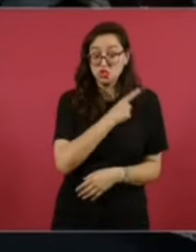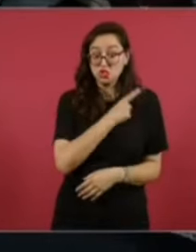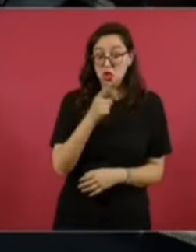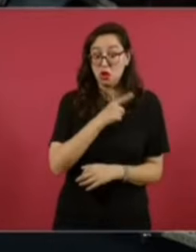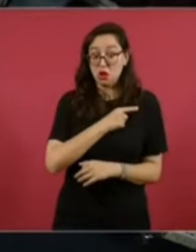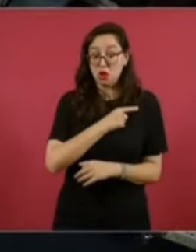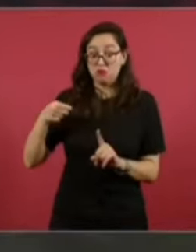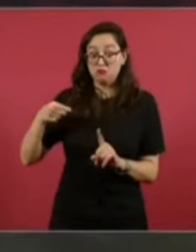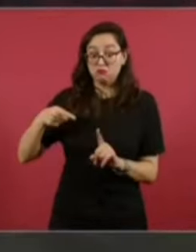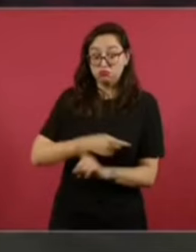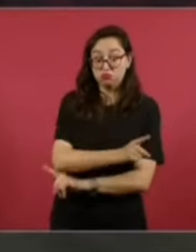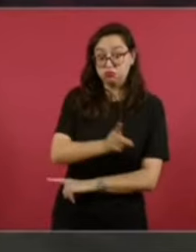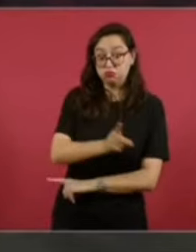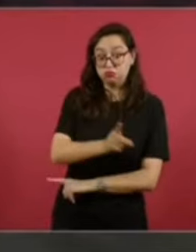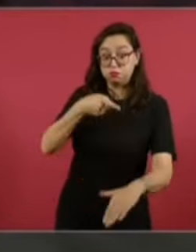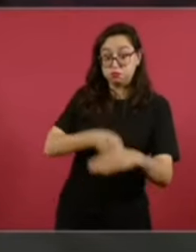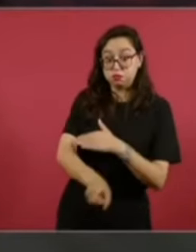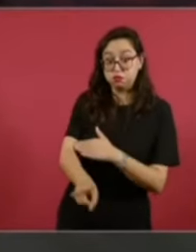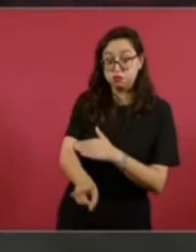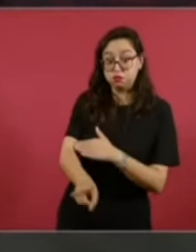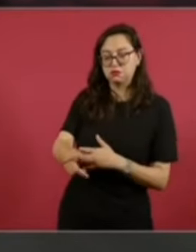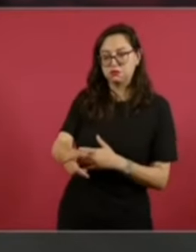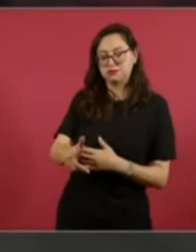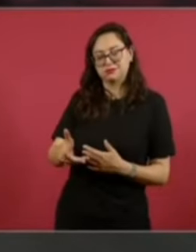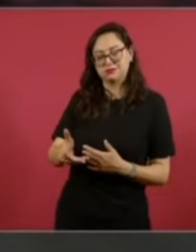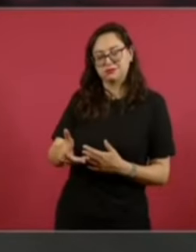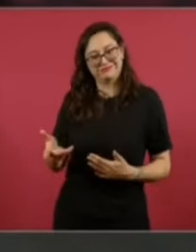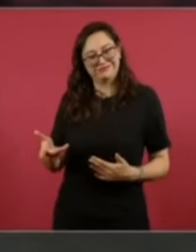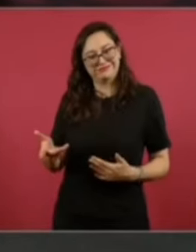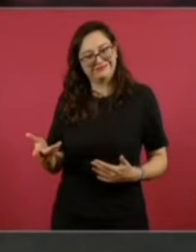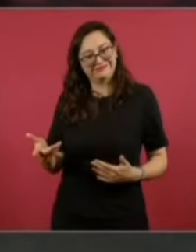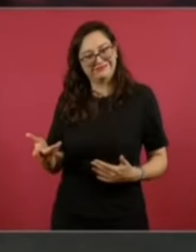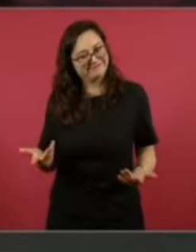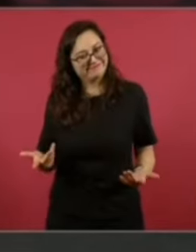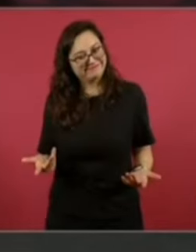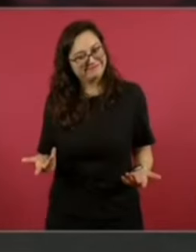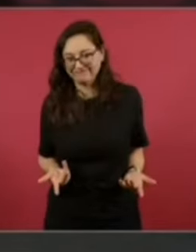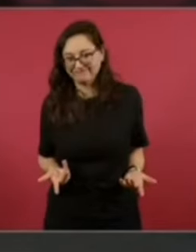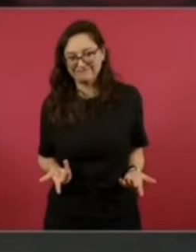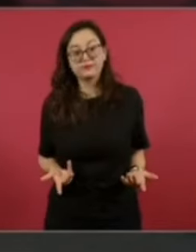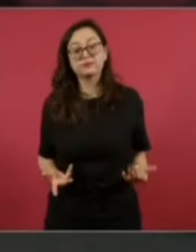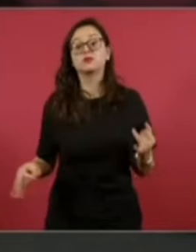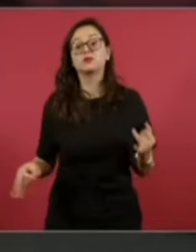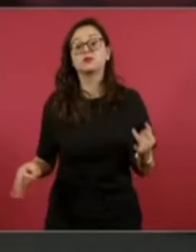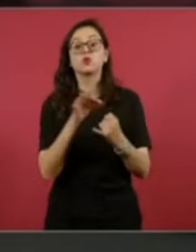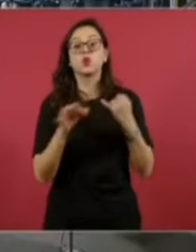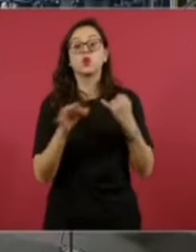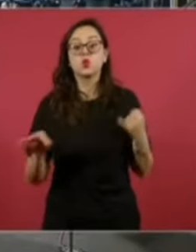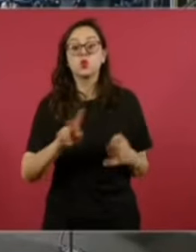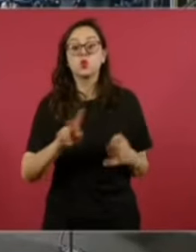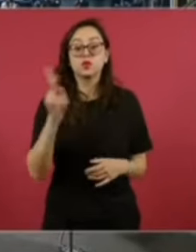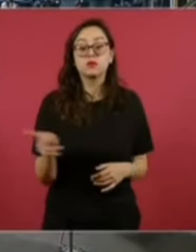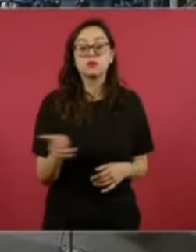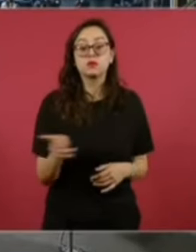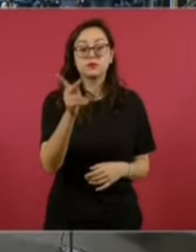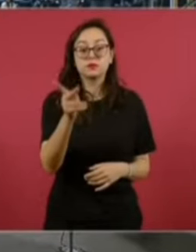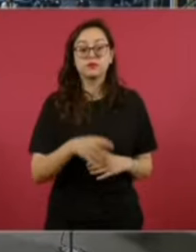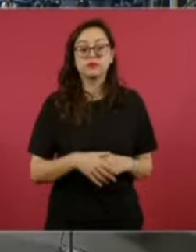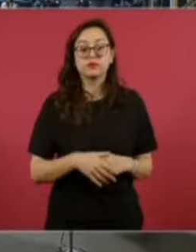No puede aceptarse eso. Una última pregunta, una última pregunta.